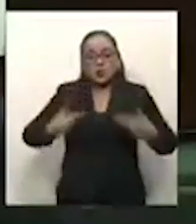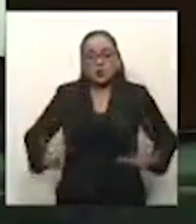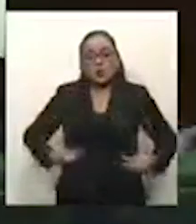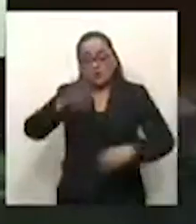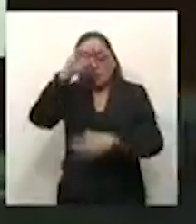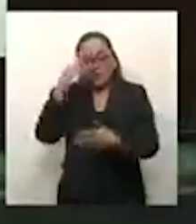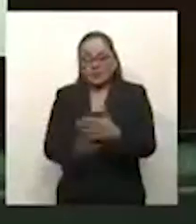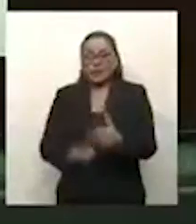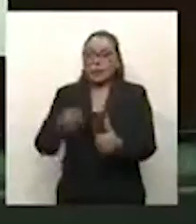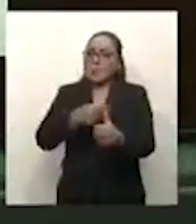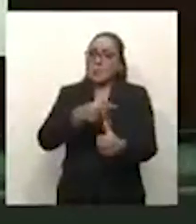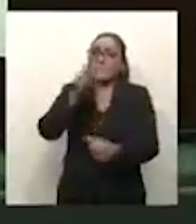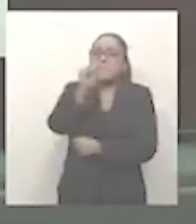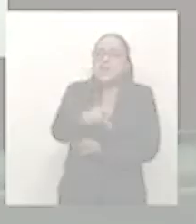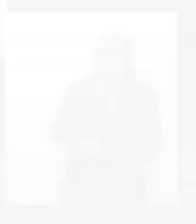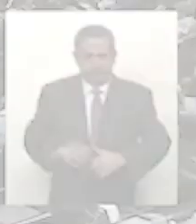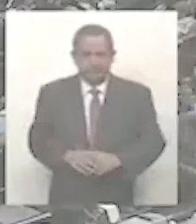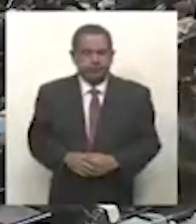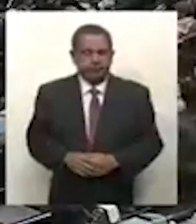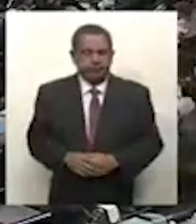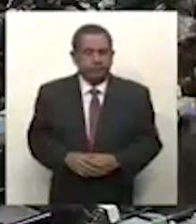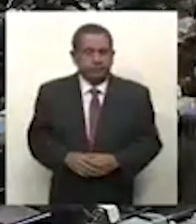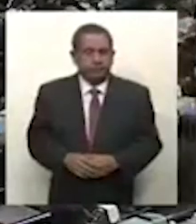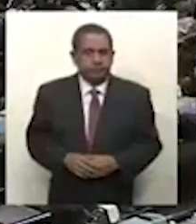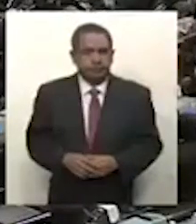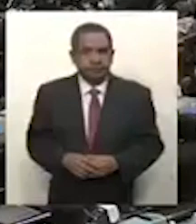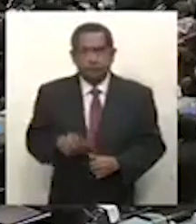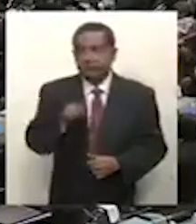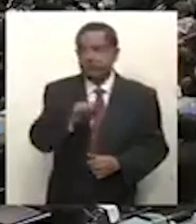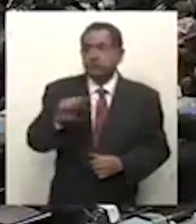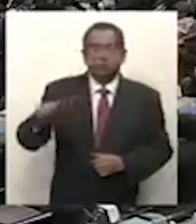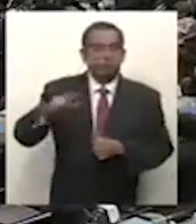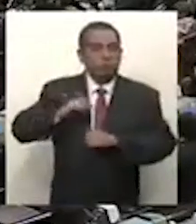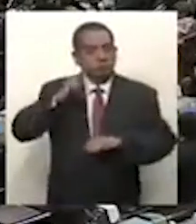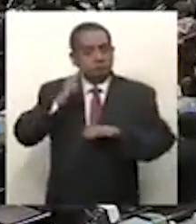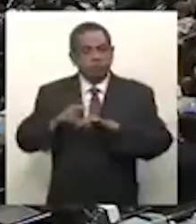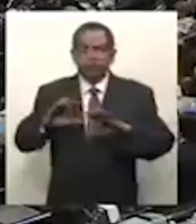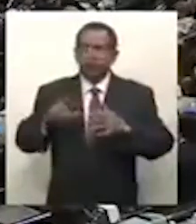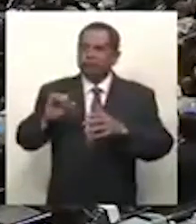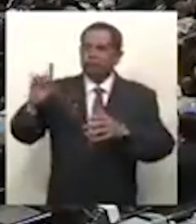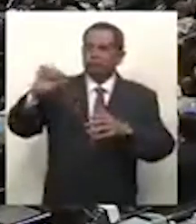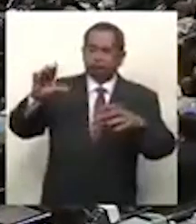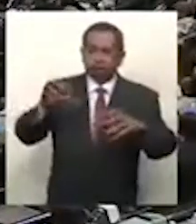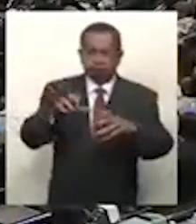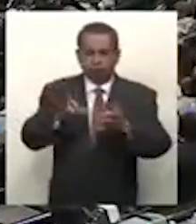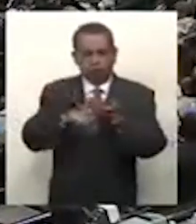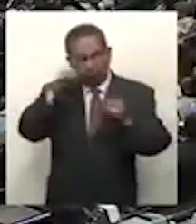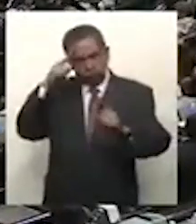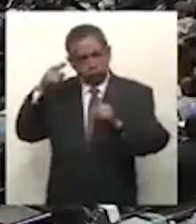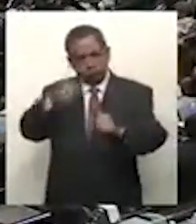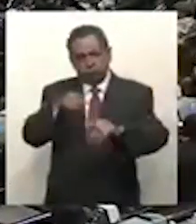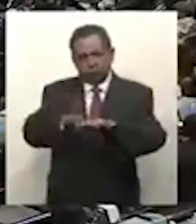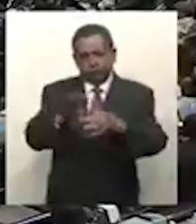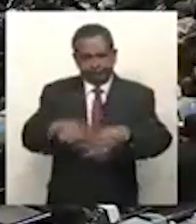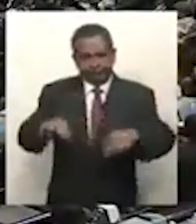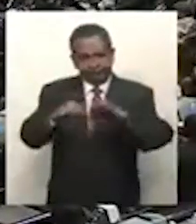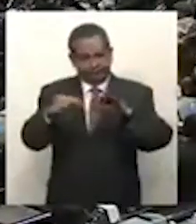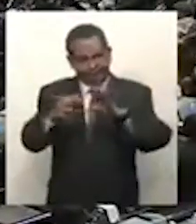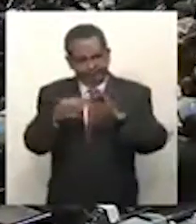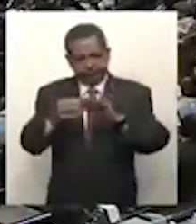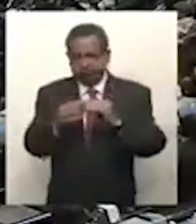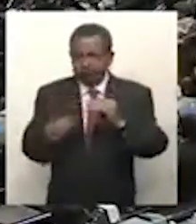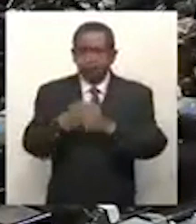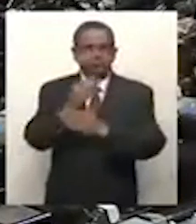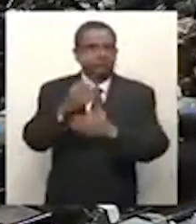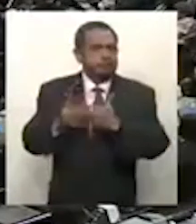sido la constante de este gobierno. Los órganos constitucionales autónomos tienen un objetivo específico y deben adaptarse a la